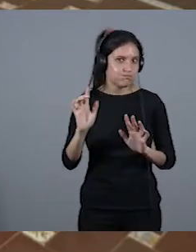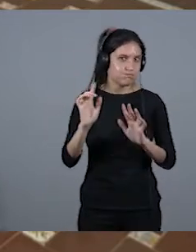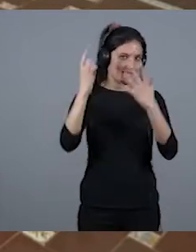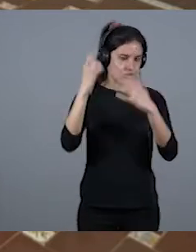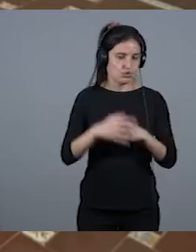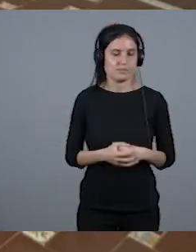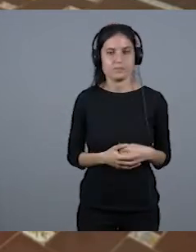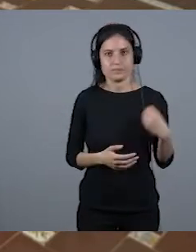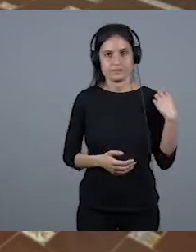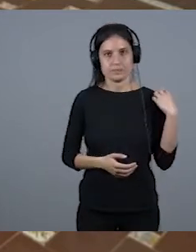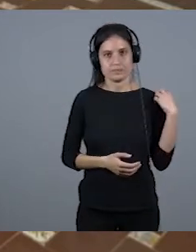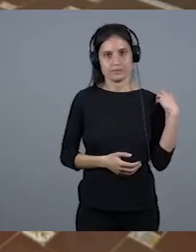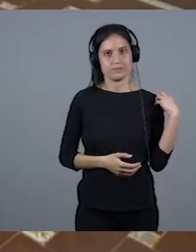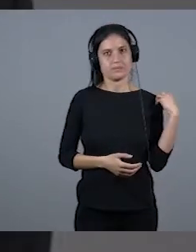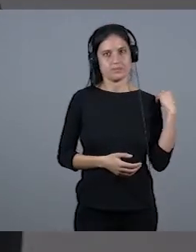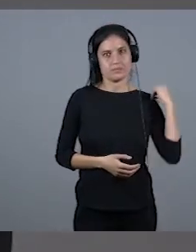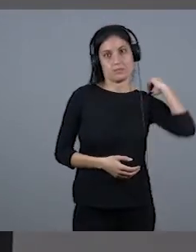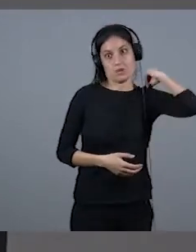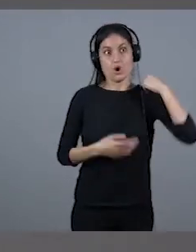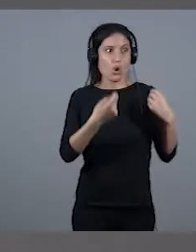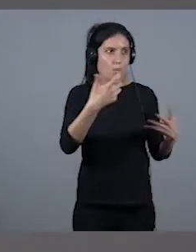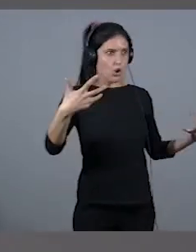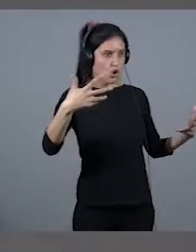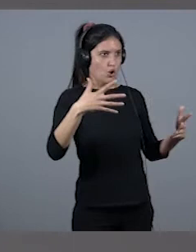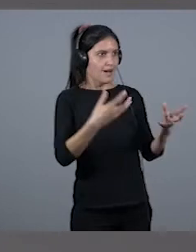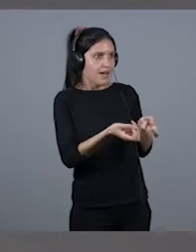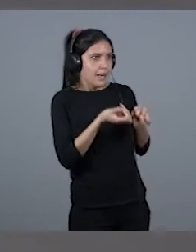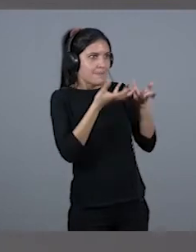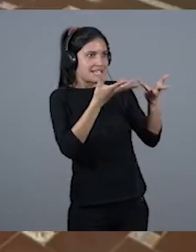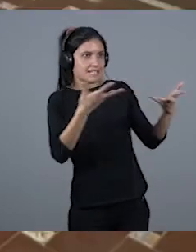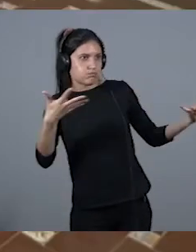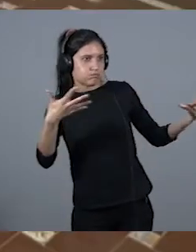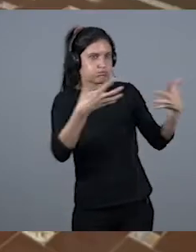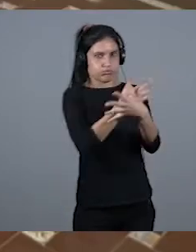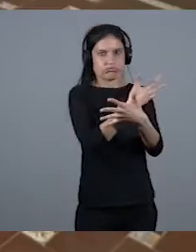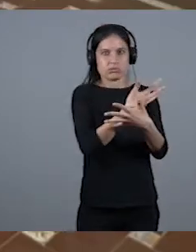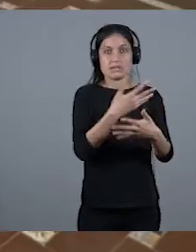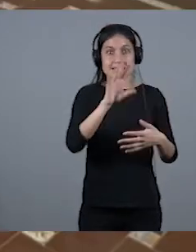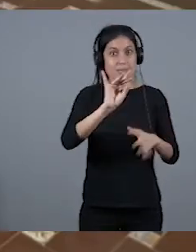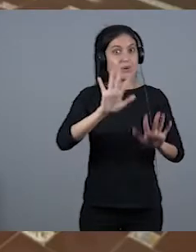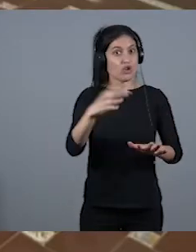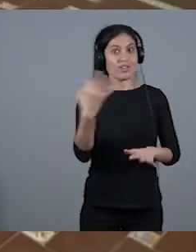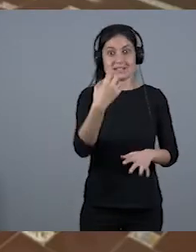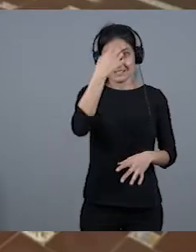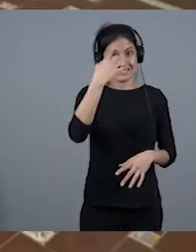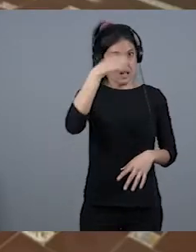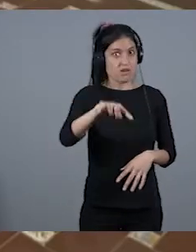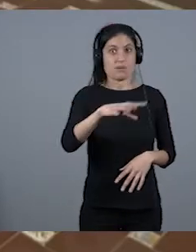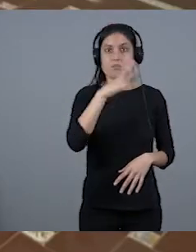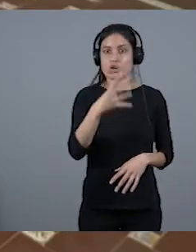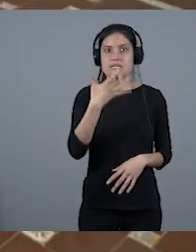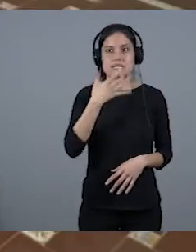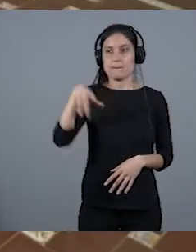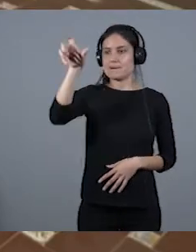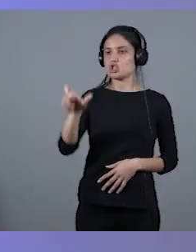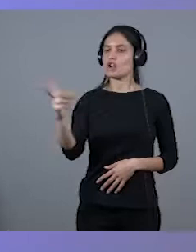Sí, chocante. Muy chocante. Pero se tiene que saber, porque no puede ser que una persona venga a un tribunal